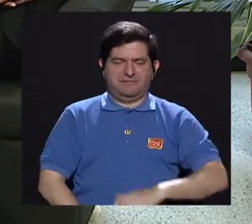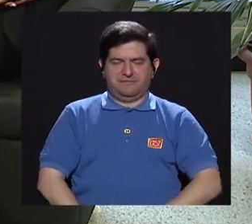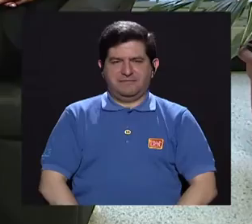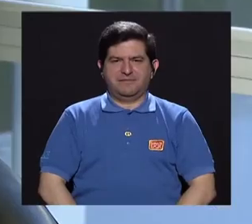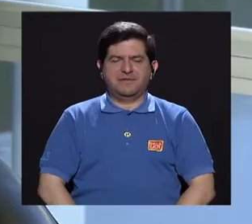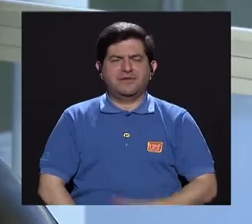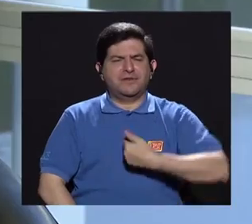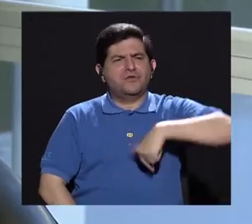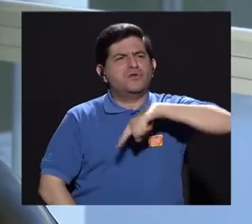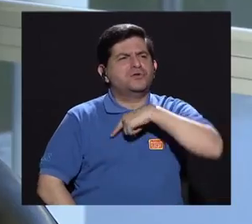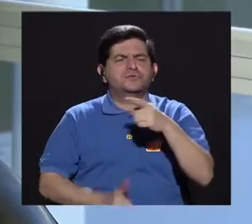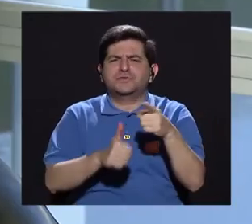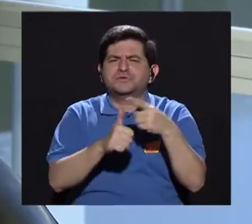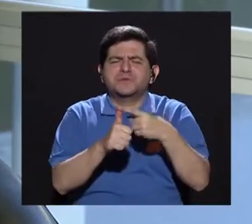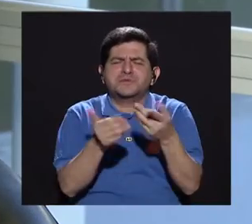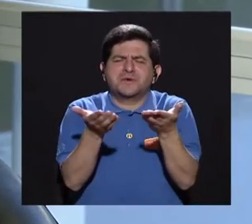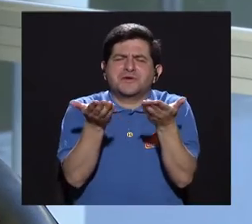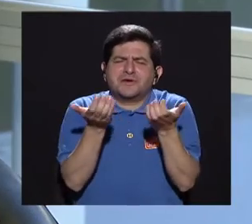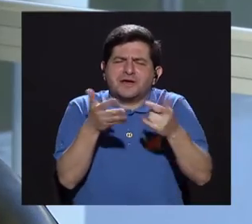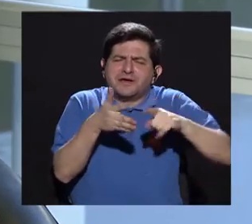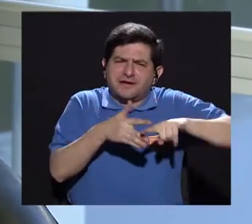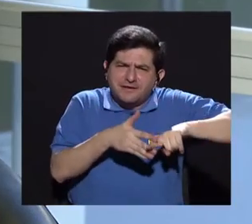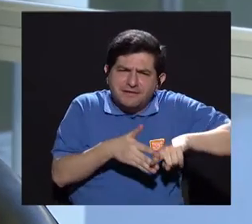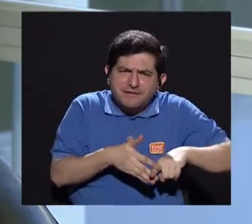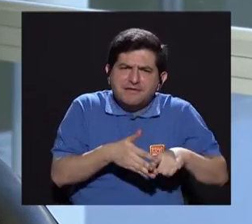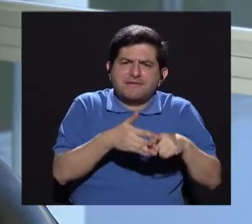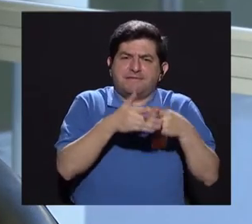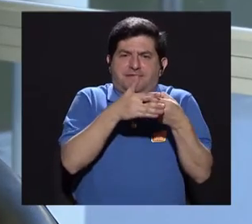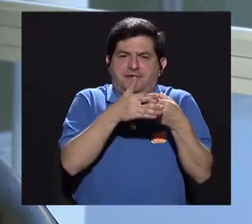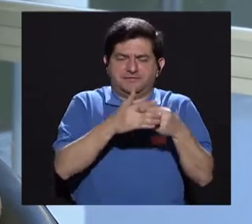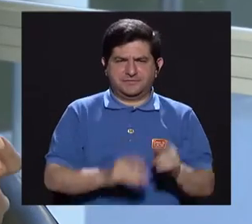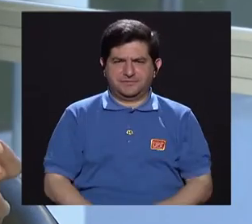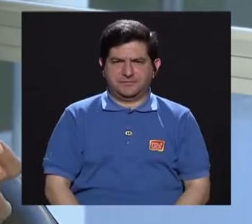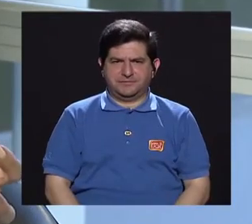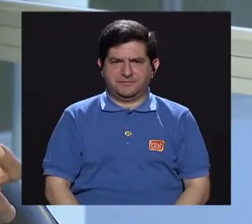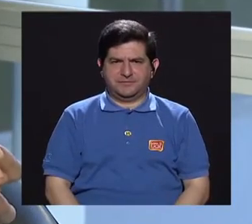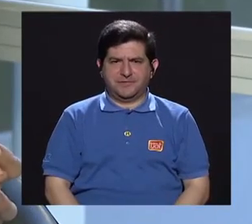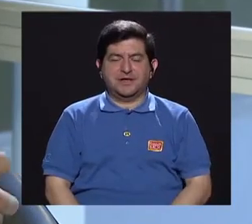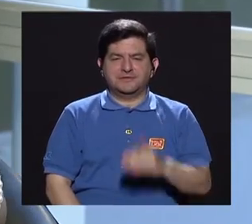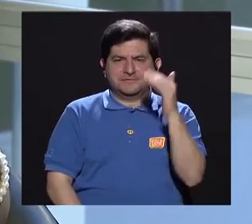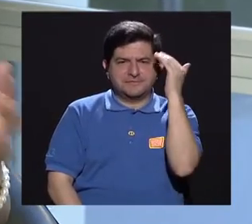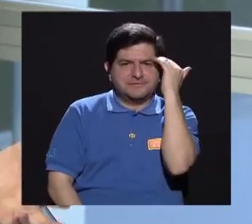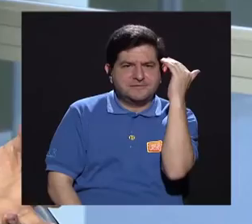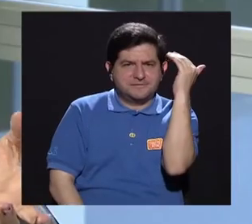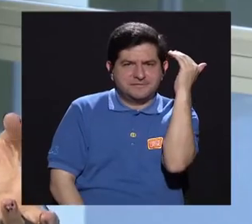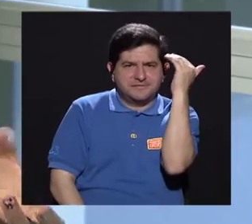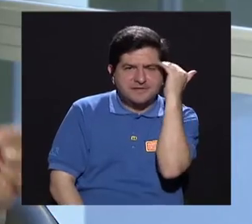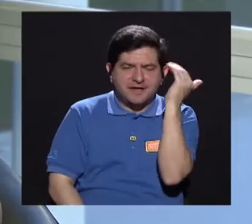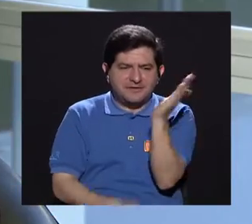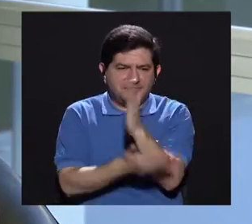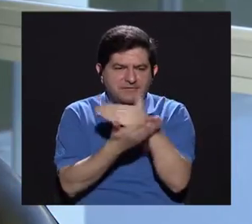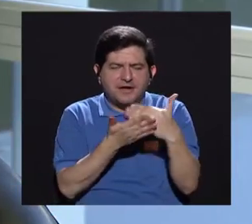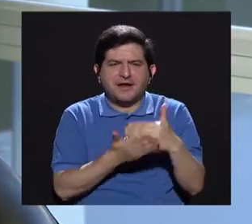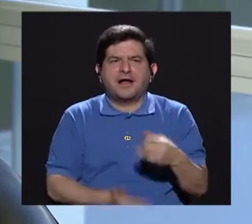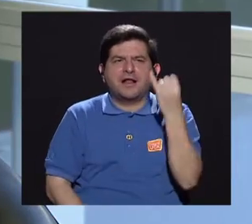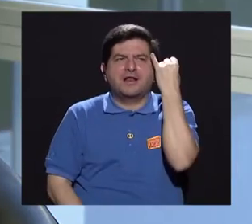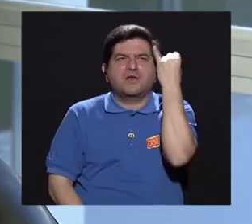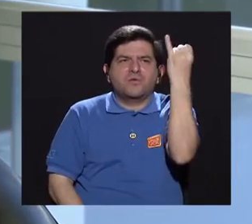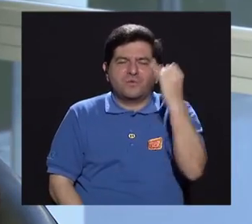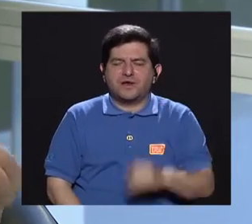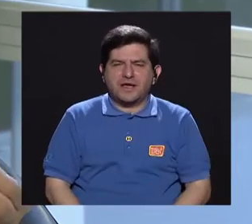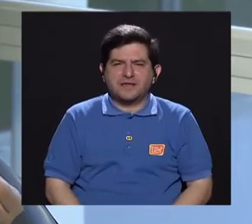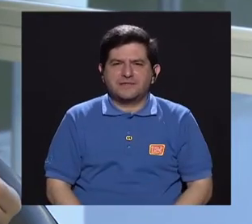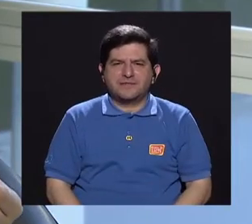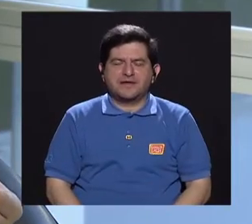Seguro Social, quisiéramos primero partir del hecho de conocer si hay algunos lineamientos